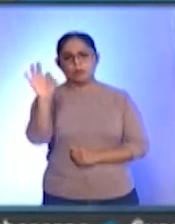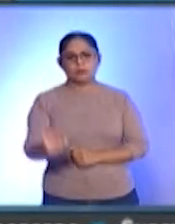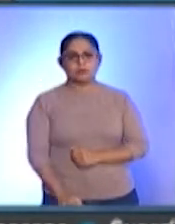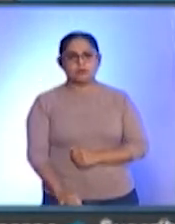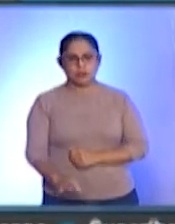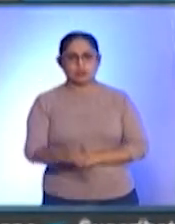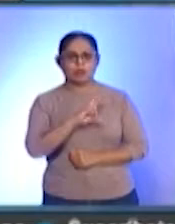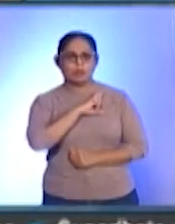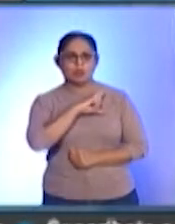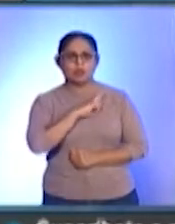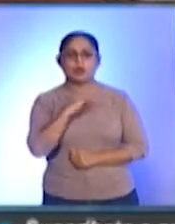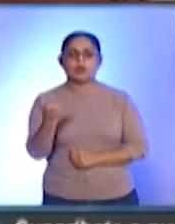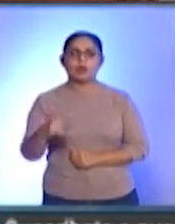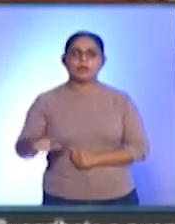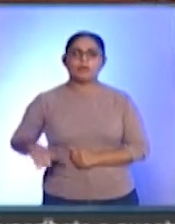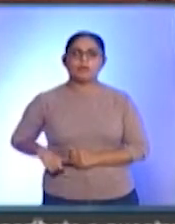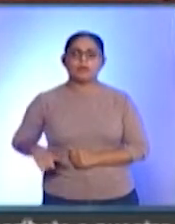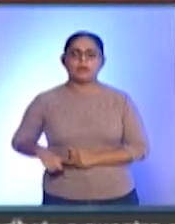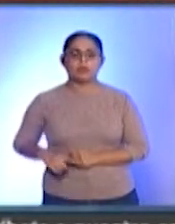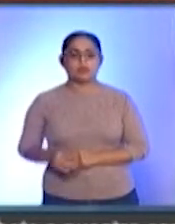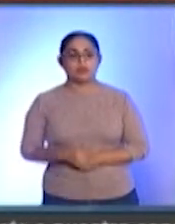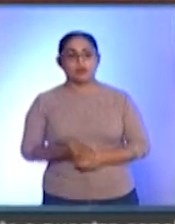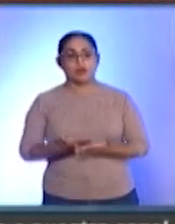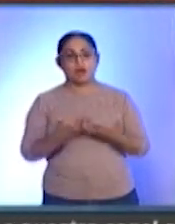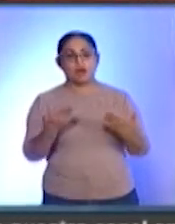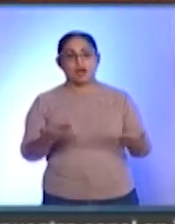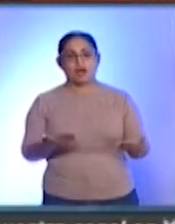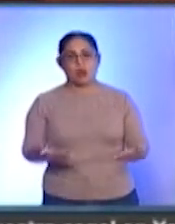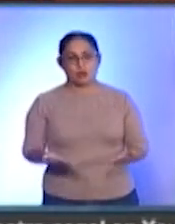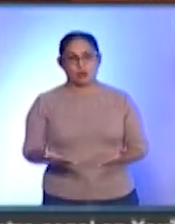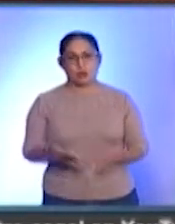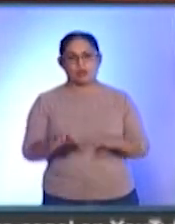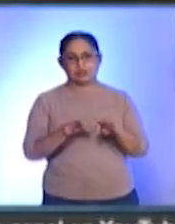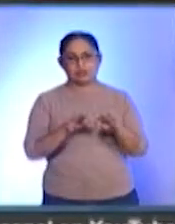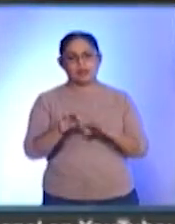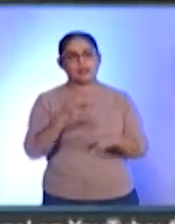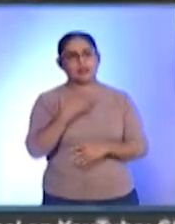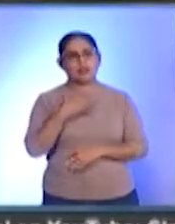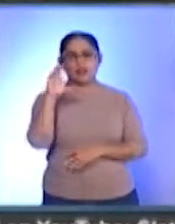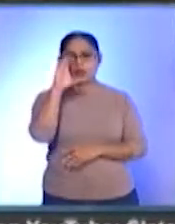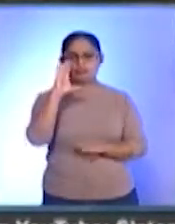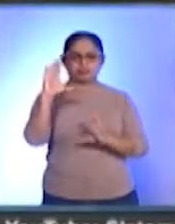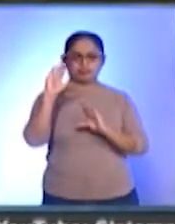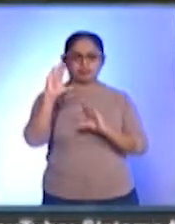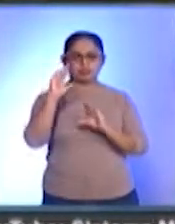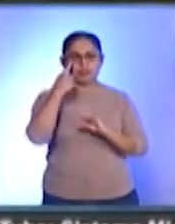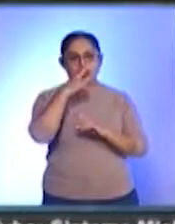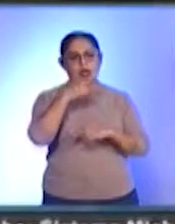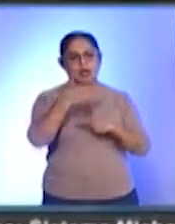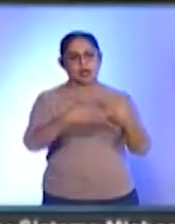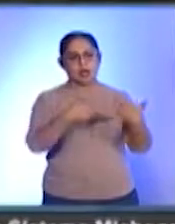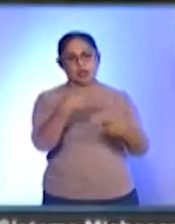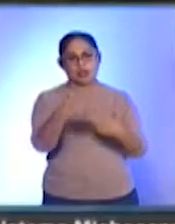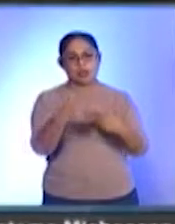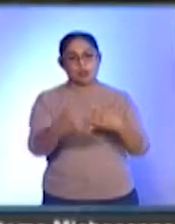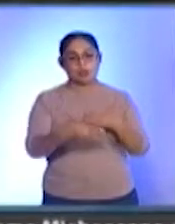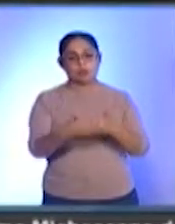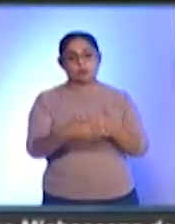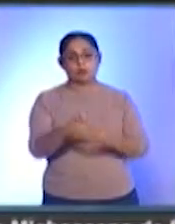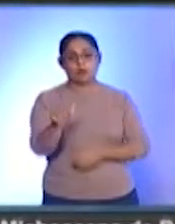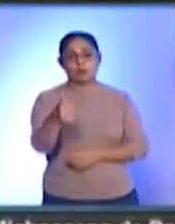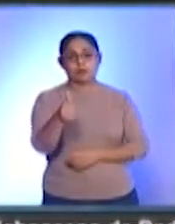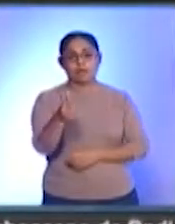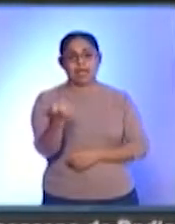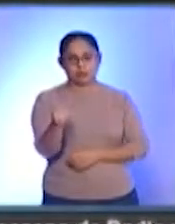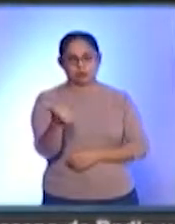públicas como privadas. Actualmente los trabajadores de la educación están en capacitación para el regreso presencial y este próximo 11 de agosto se